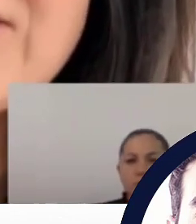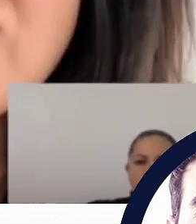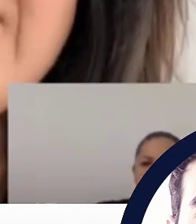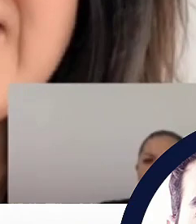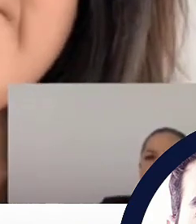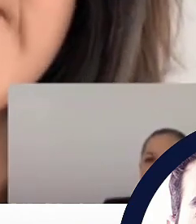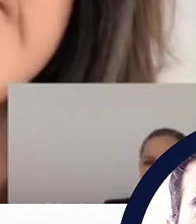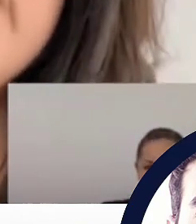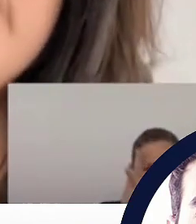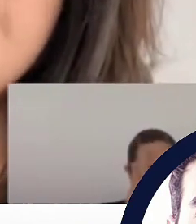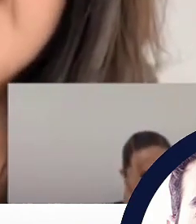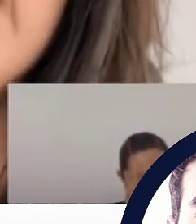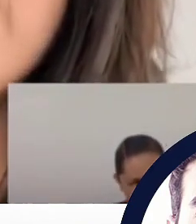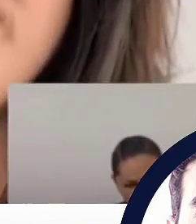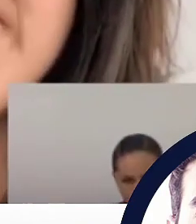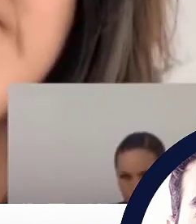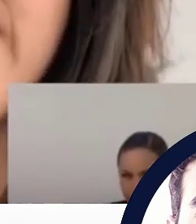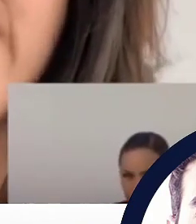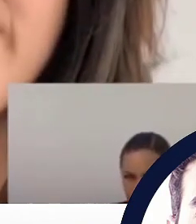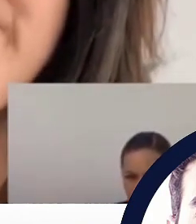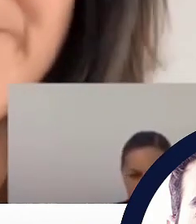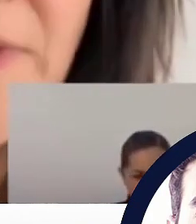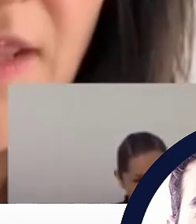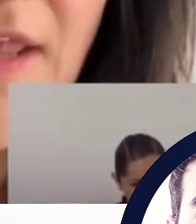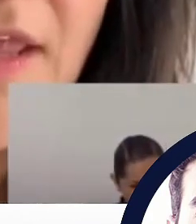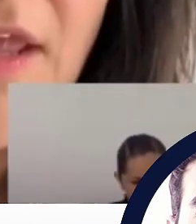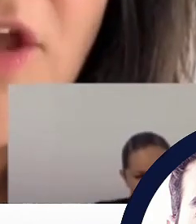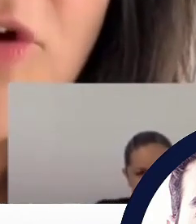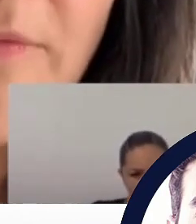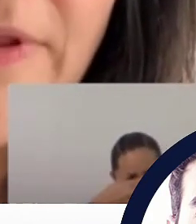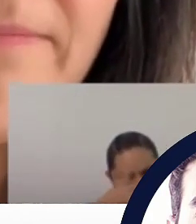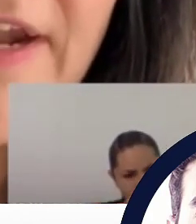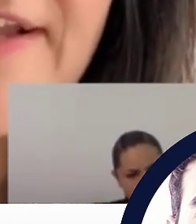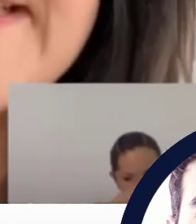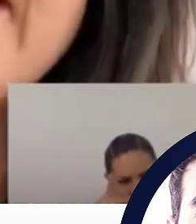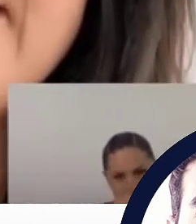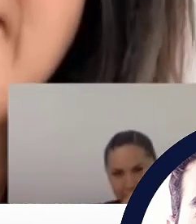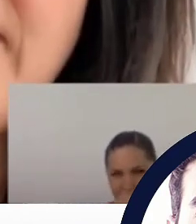mucho más de largo plazo. ¿Cómo sale en seguridad sonora también ahí?